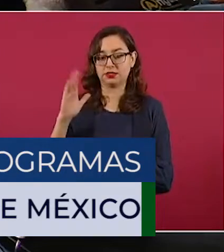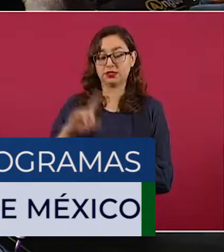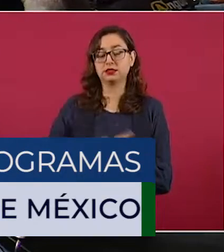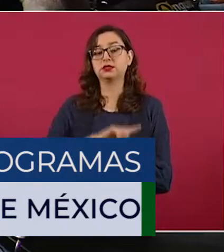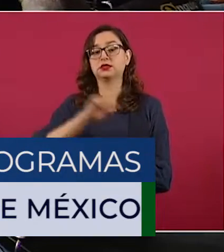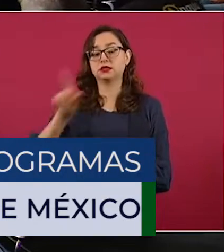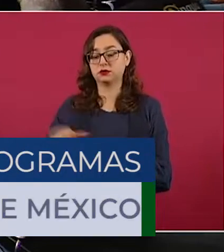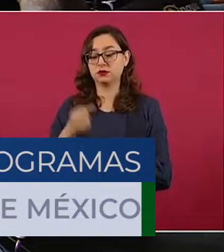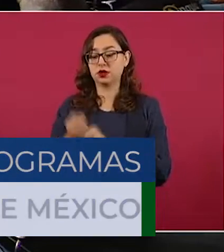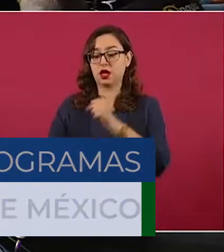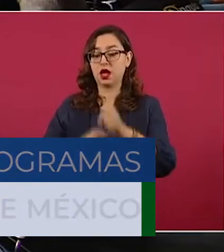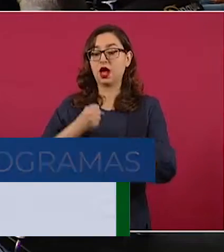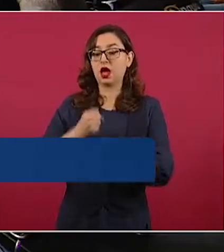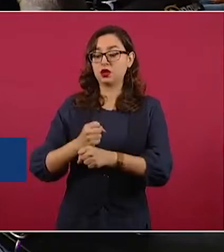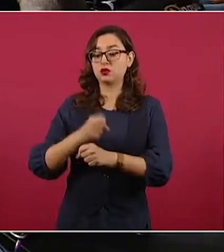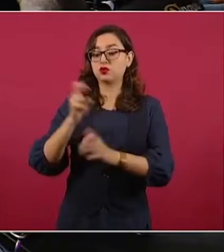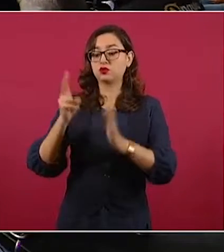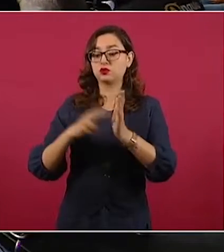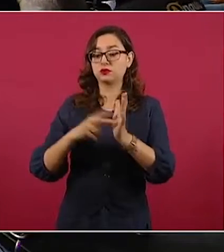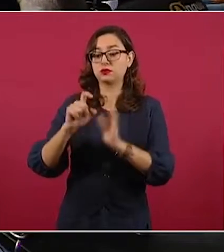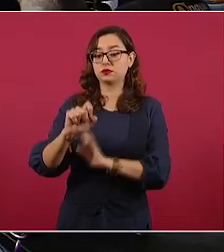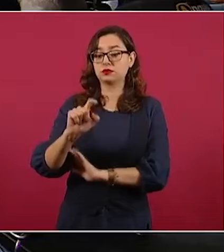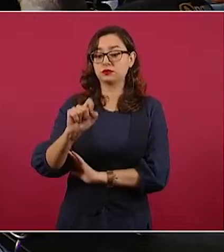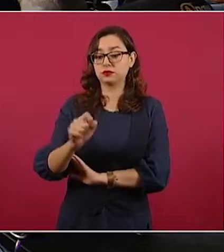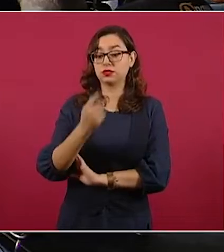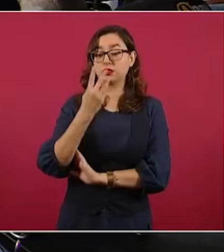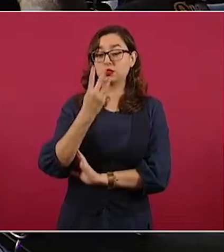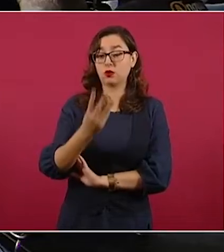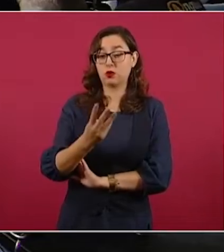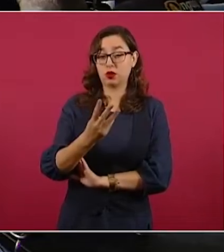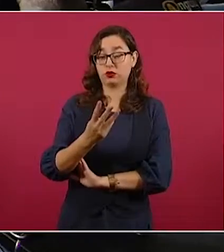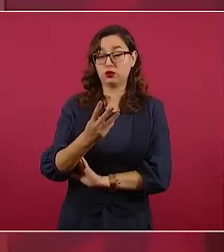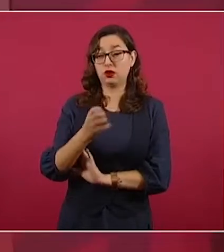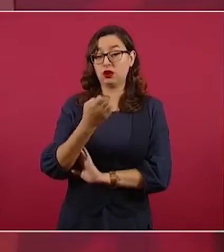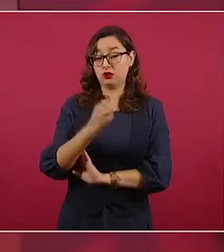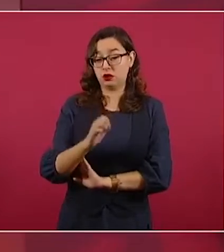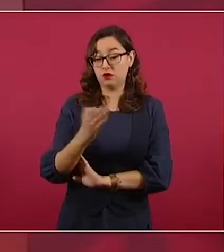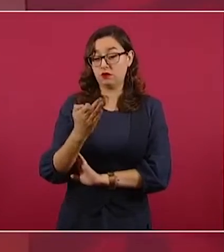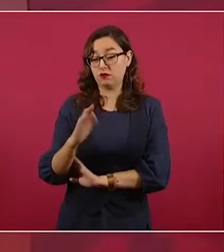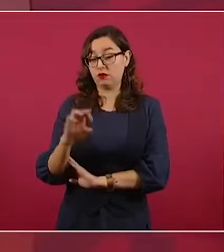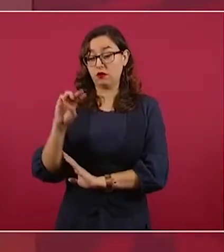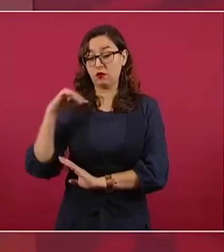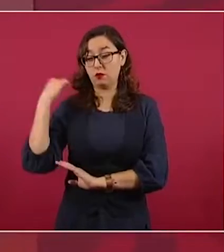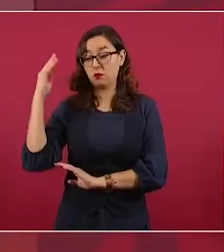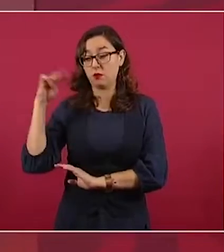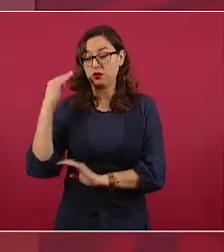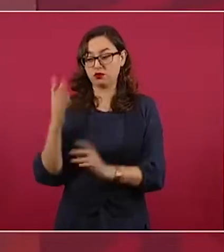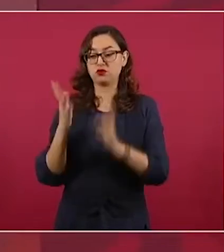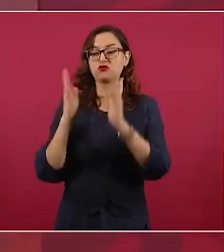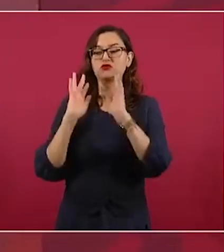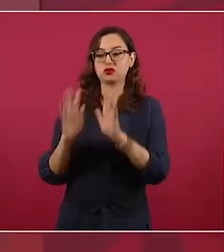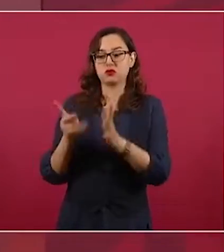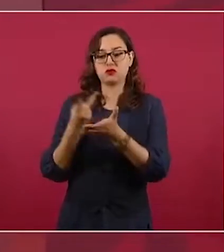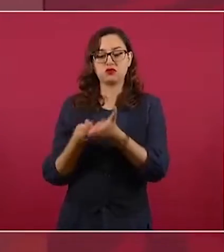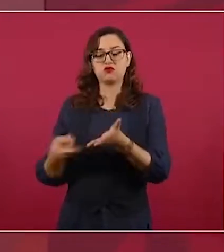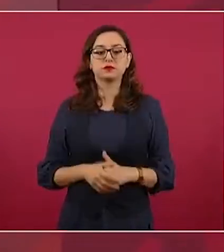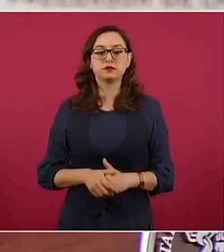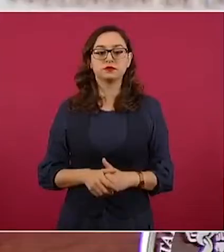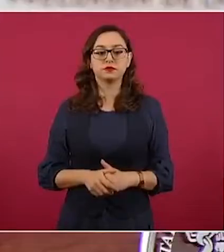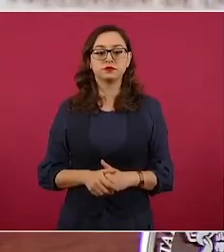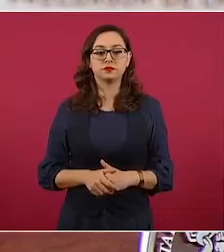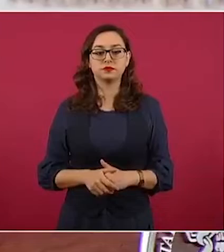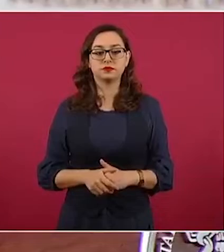desde el primer trimestre del 24, ya van a estar las pensiones al doble.